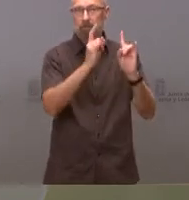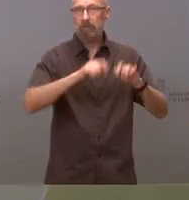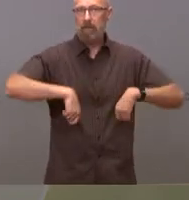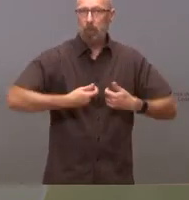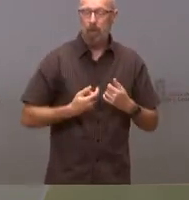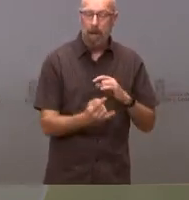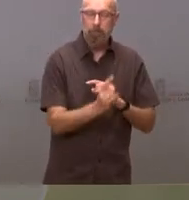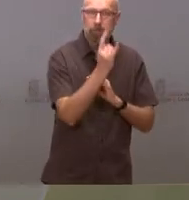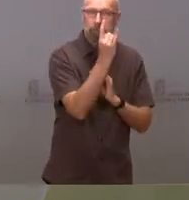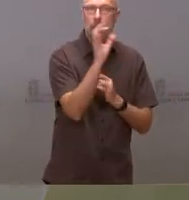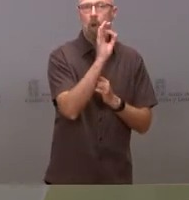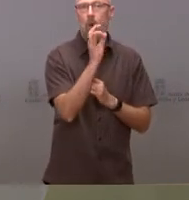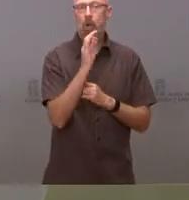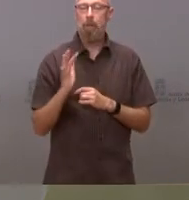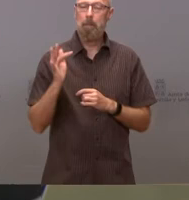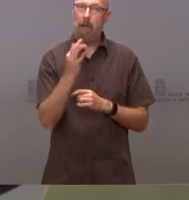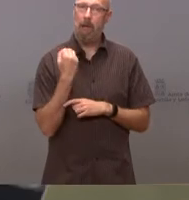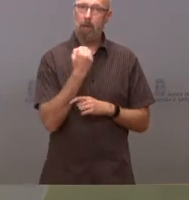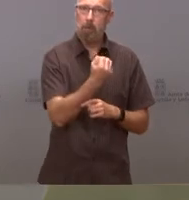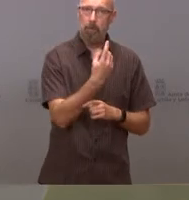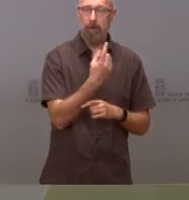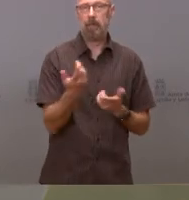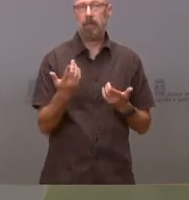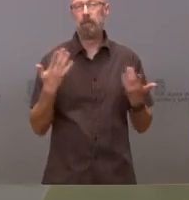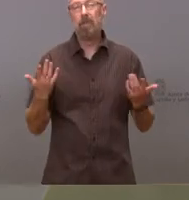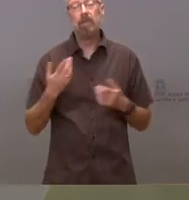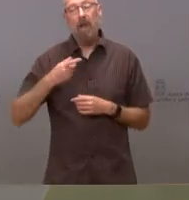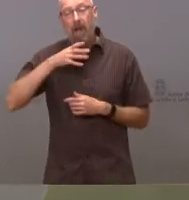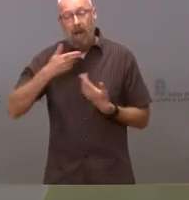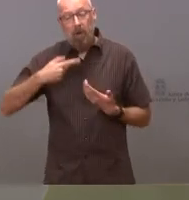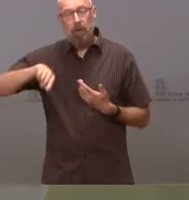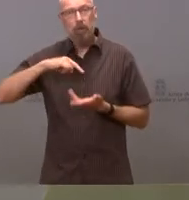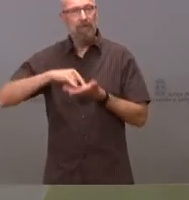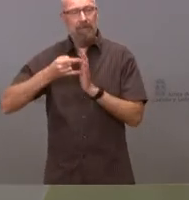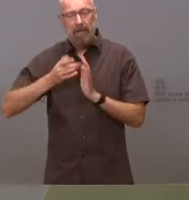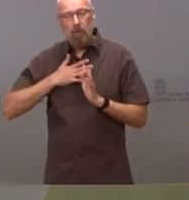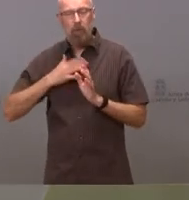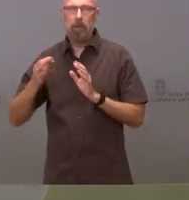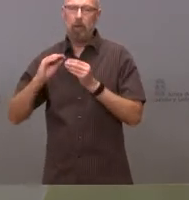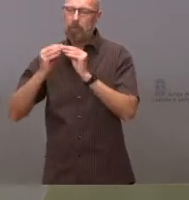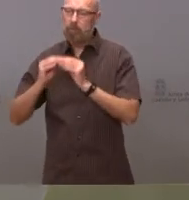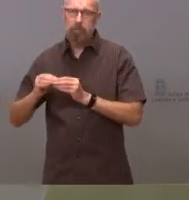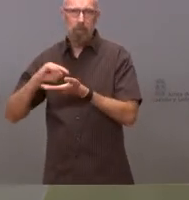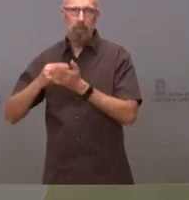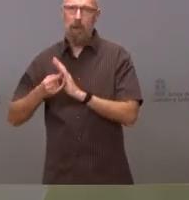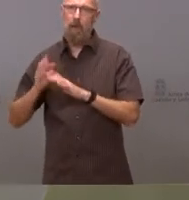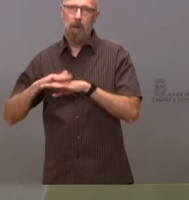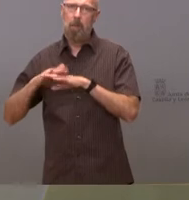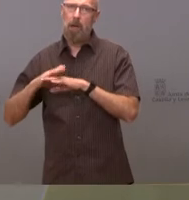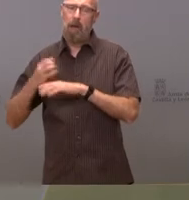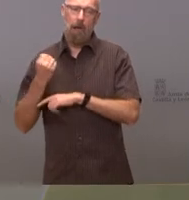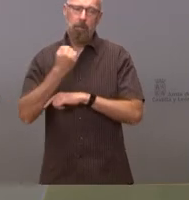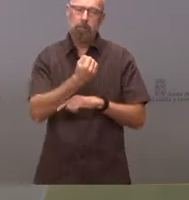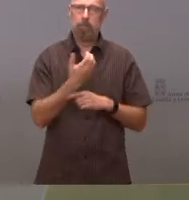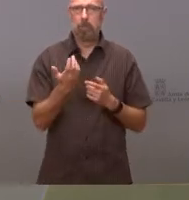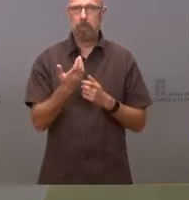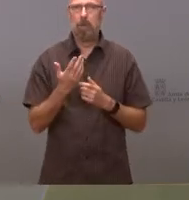repito, los técnicos enmarcando en un plan en el que aportaremos el presupuesto de Castilla y León y solicitaremos también los apoyos económicos